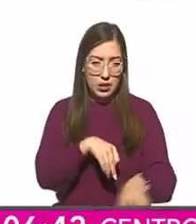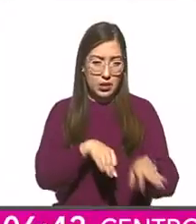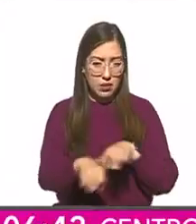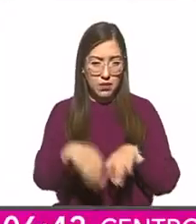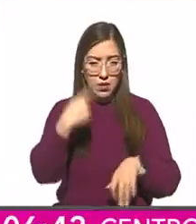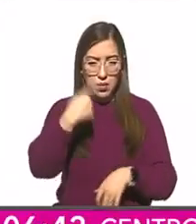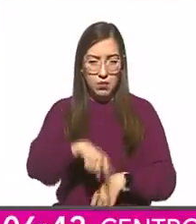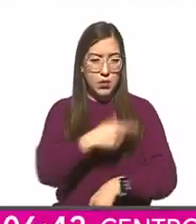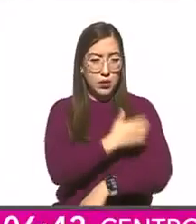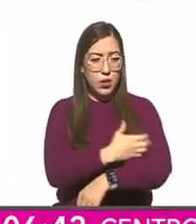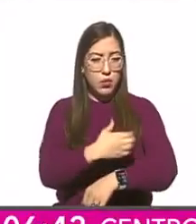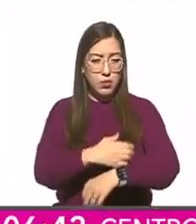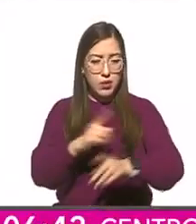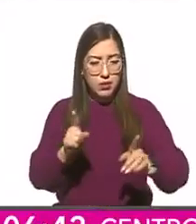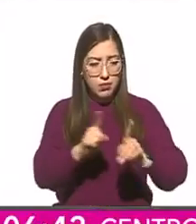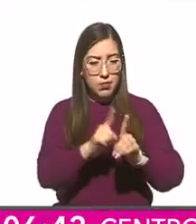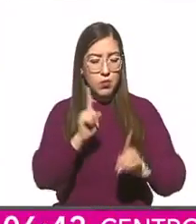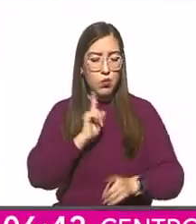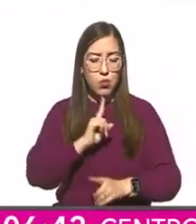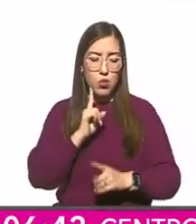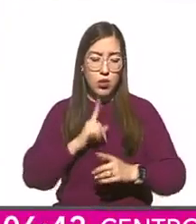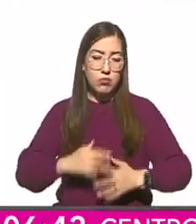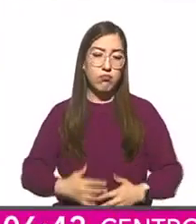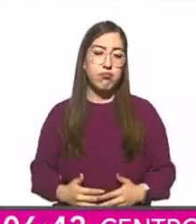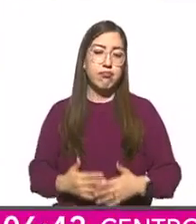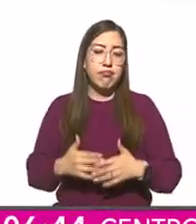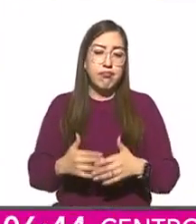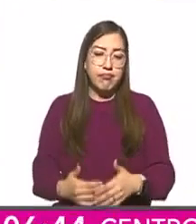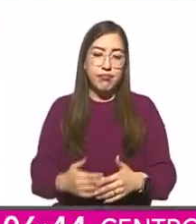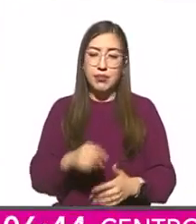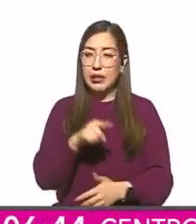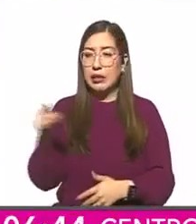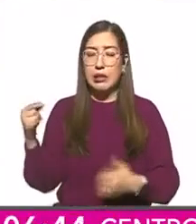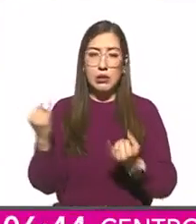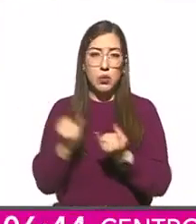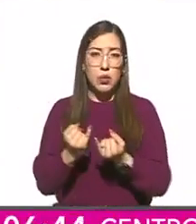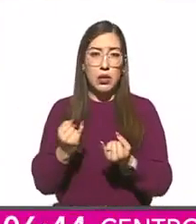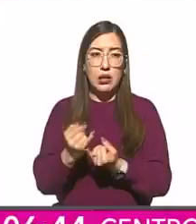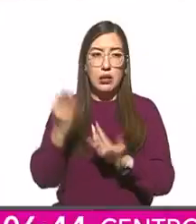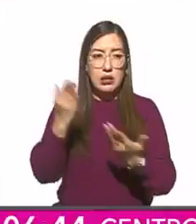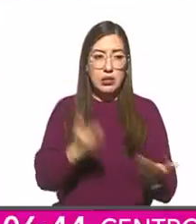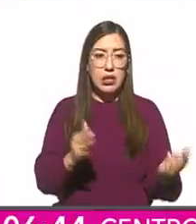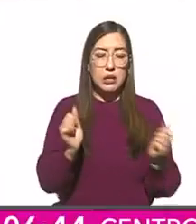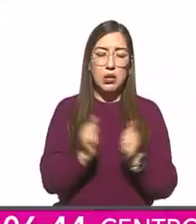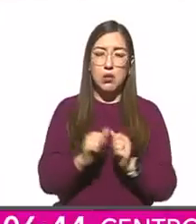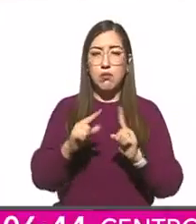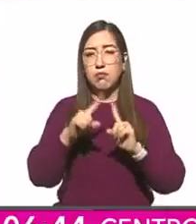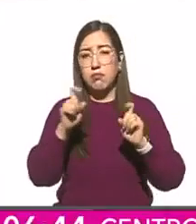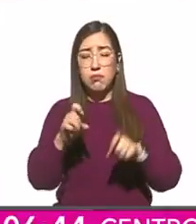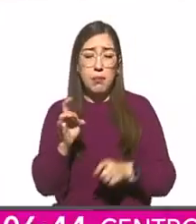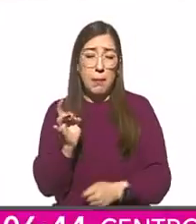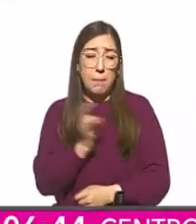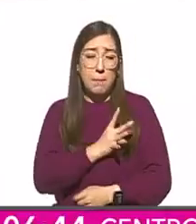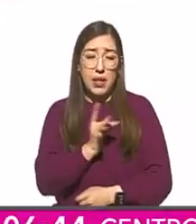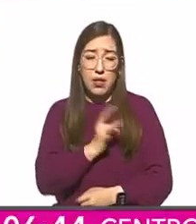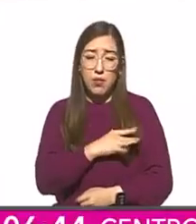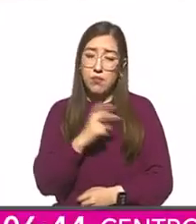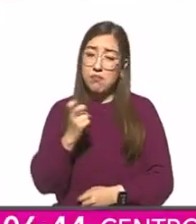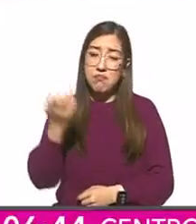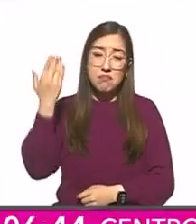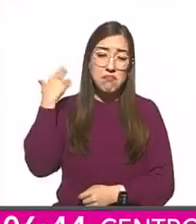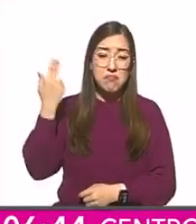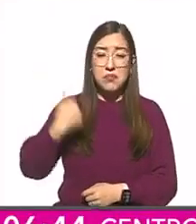mujeres embarazadas que llegaban. Llegaban como yo, con mucho miedo, porque era algo que nos